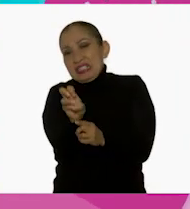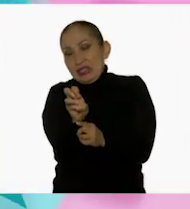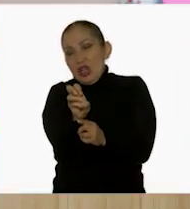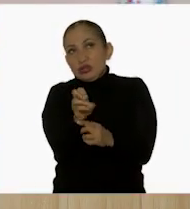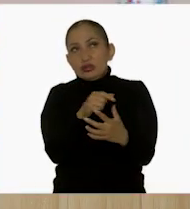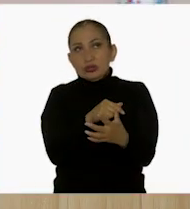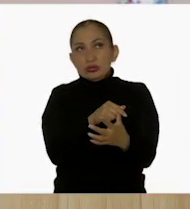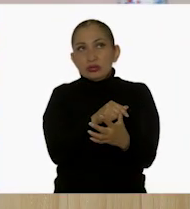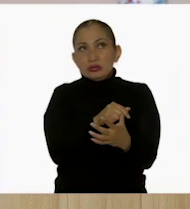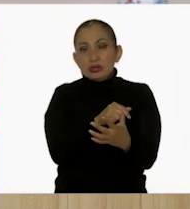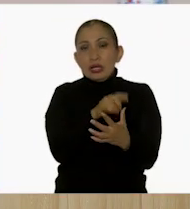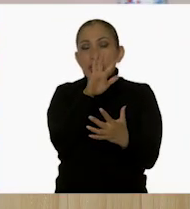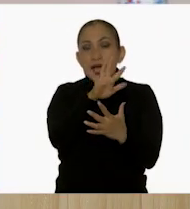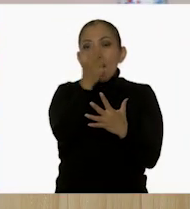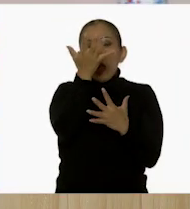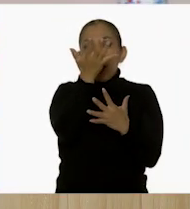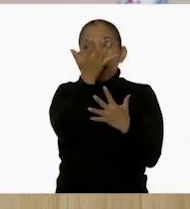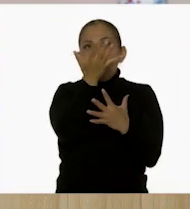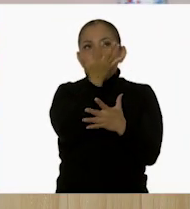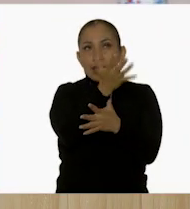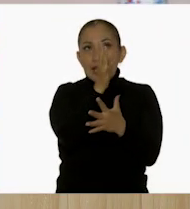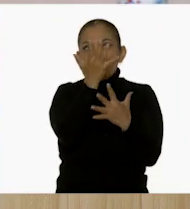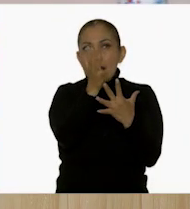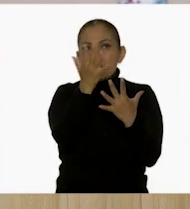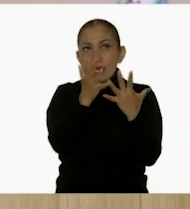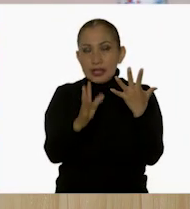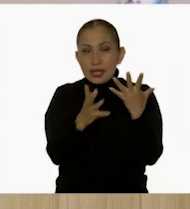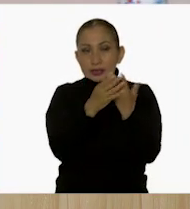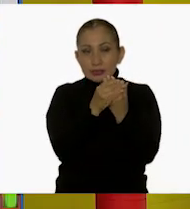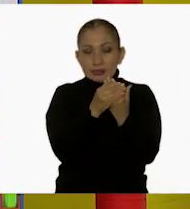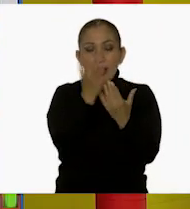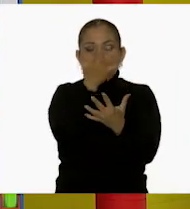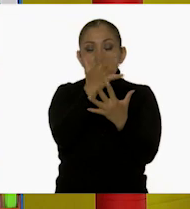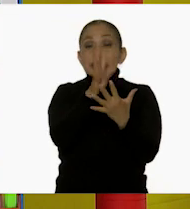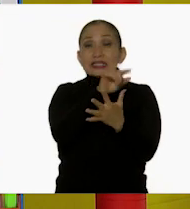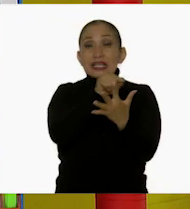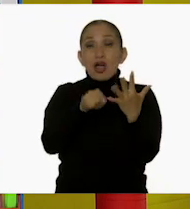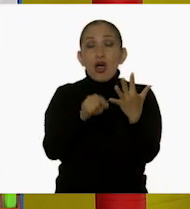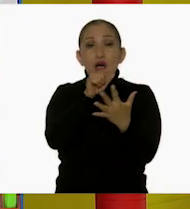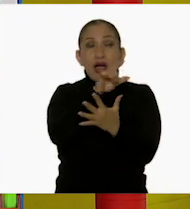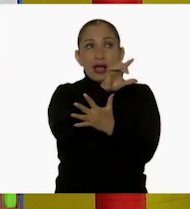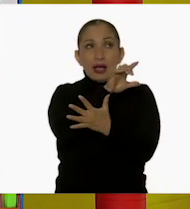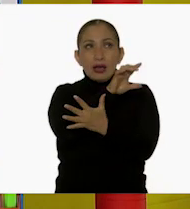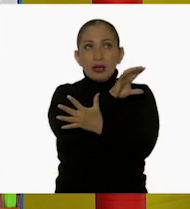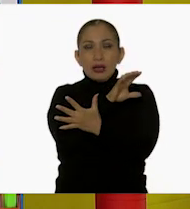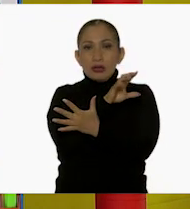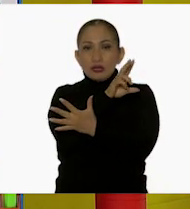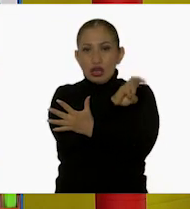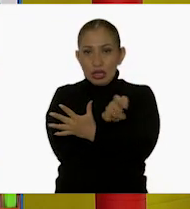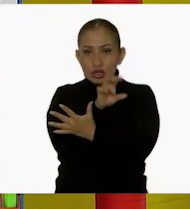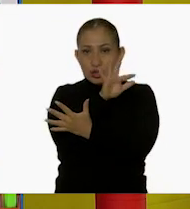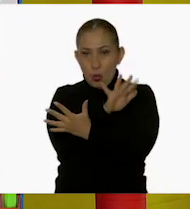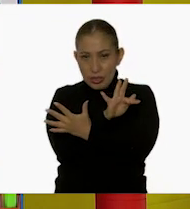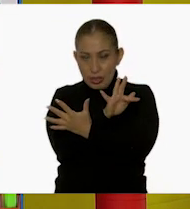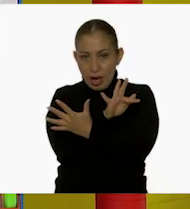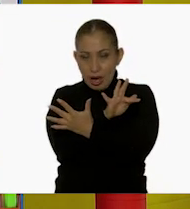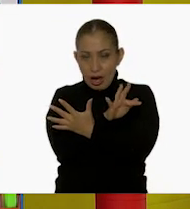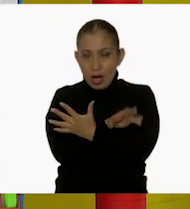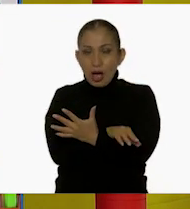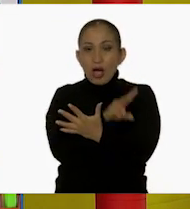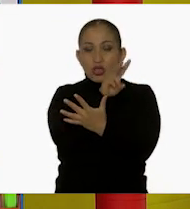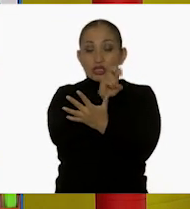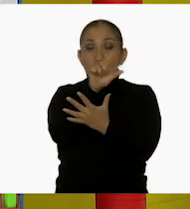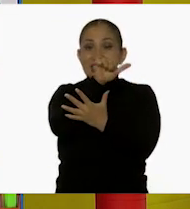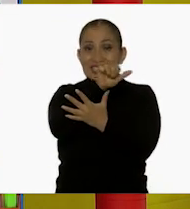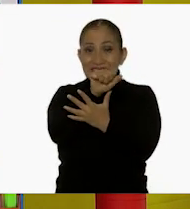faltan 5 decenas. 5 decenas. Efectivamente. 500. ¿Cuál era? 250, 260,